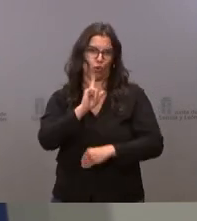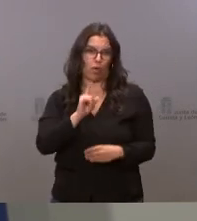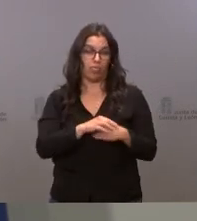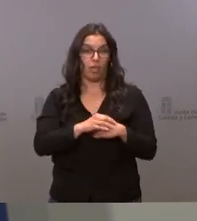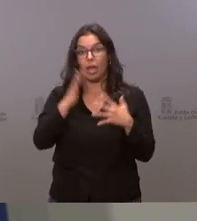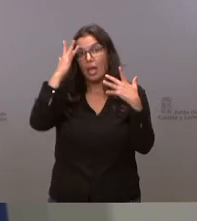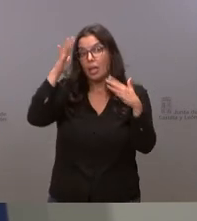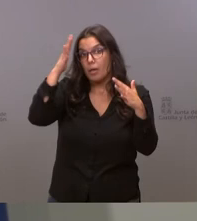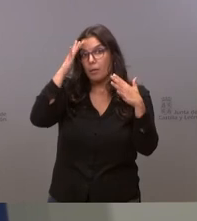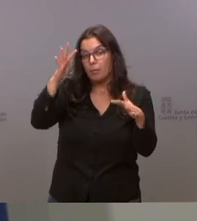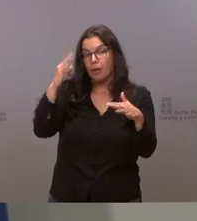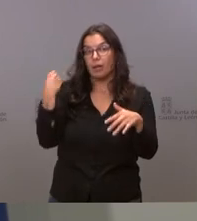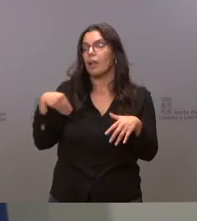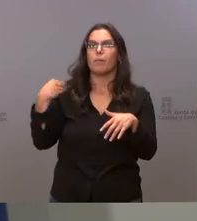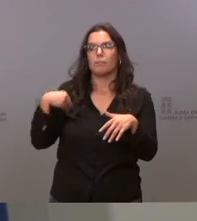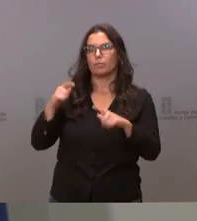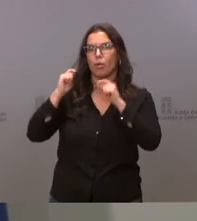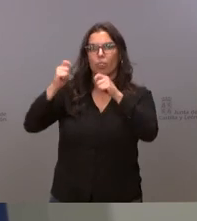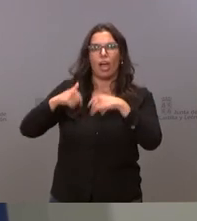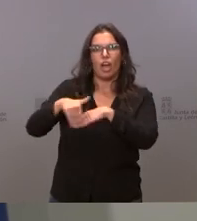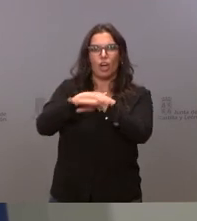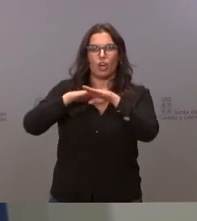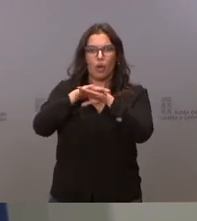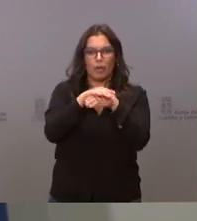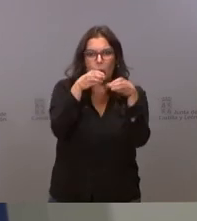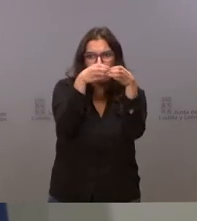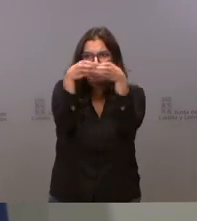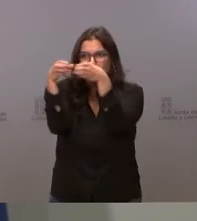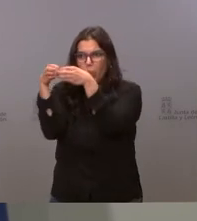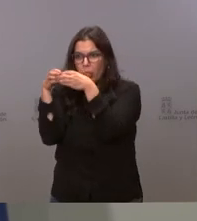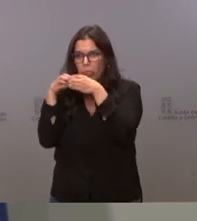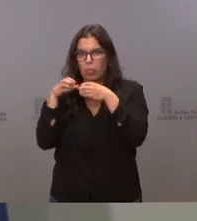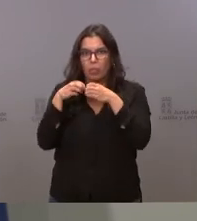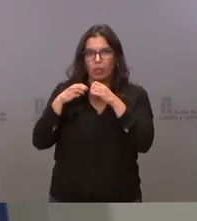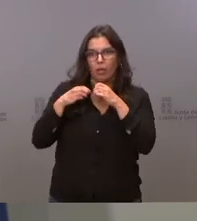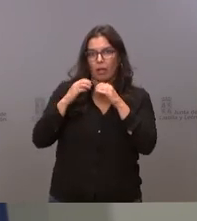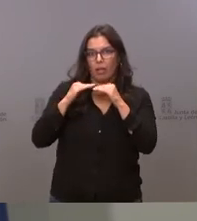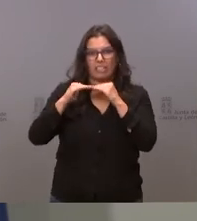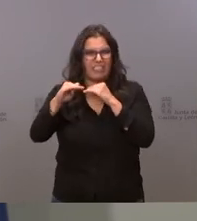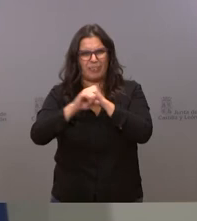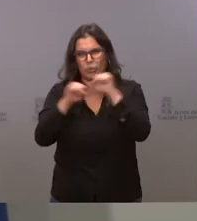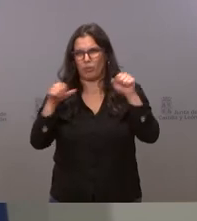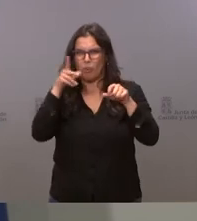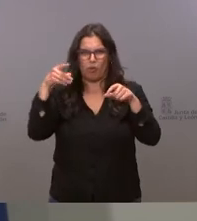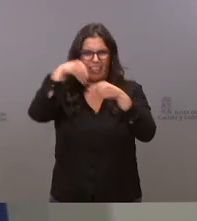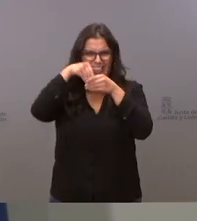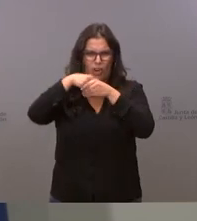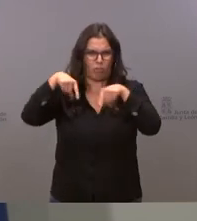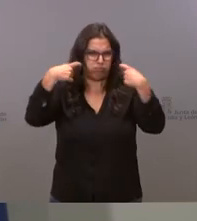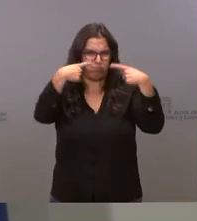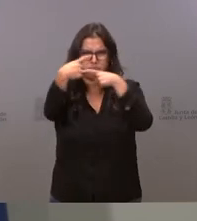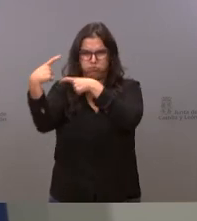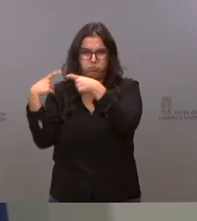dejado un gobierno de la inestabilidad de pequeños partidos de lander o de territorios pues hubiera ocurrido